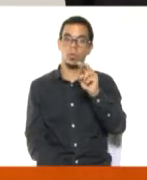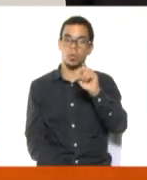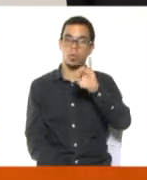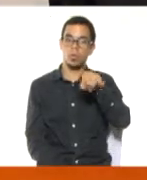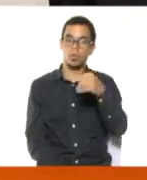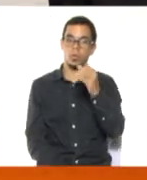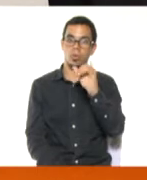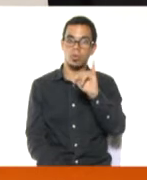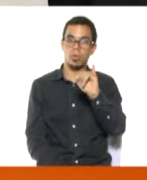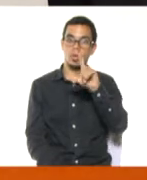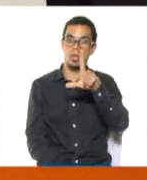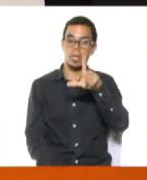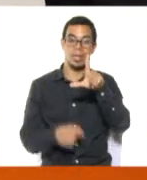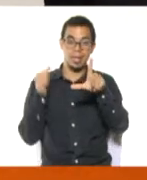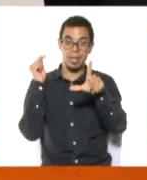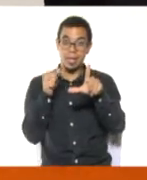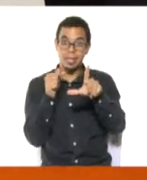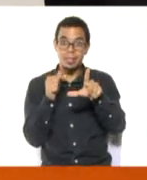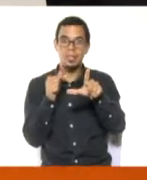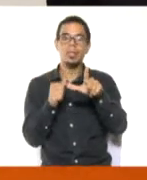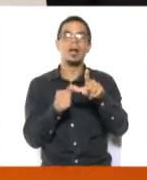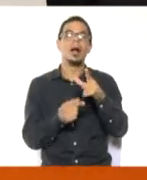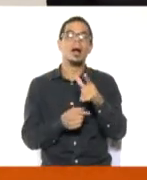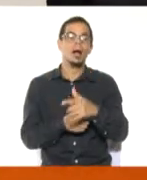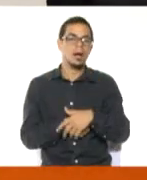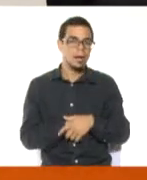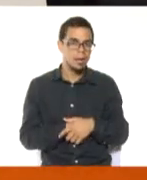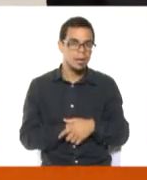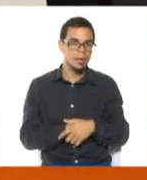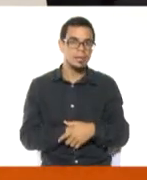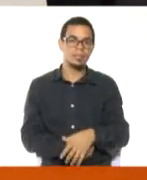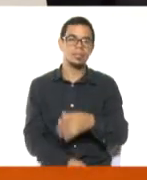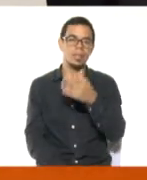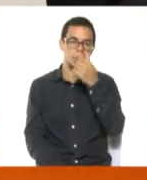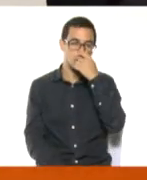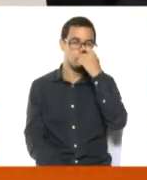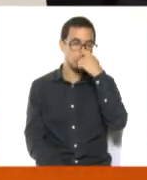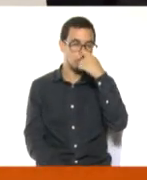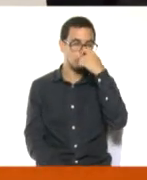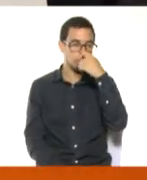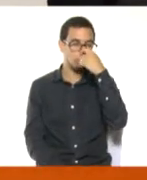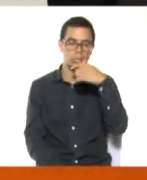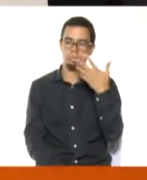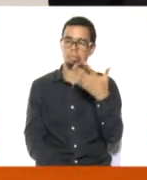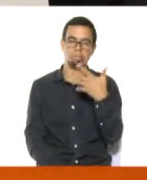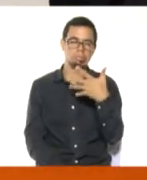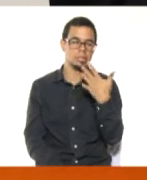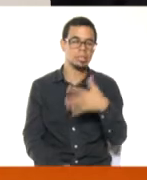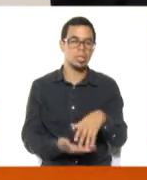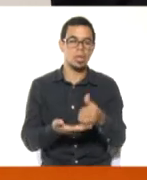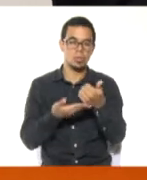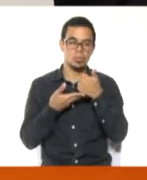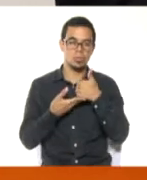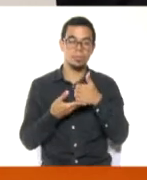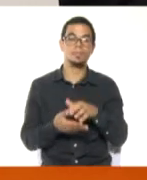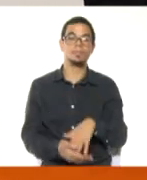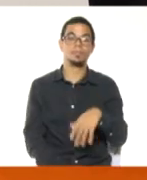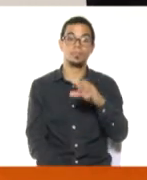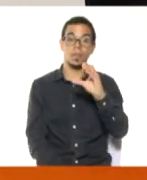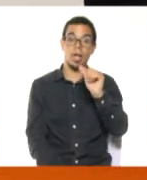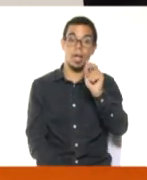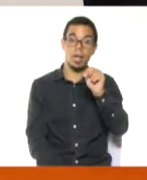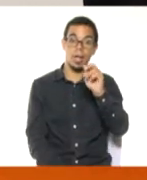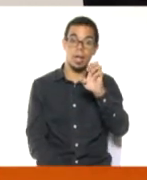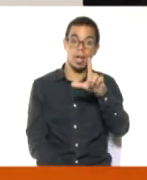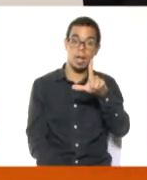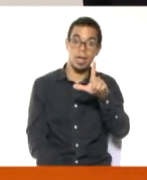Por aquí les muestro la canela que nos ayuda también en el proceso digestivo y